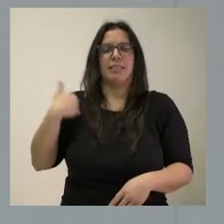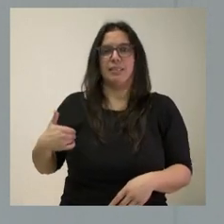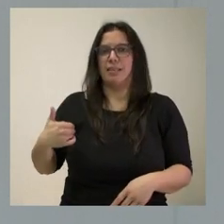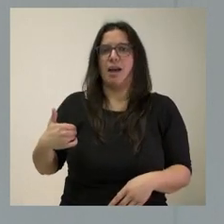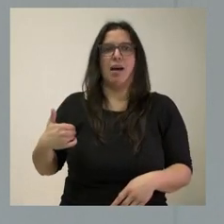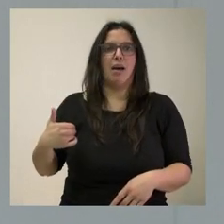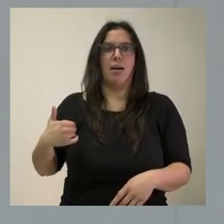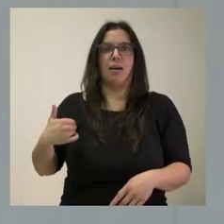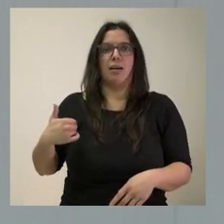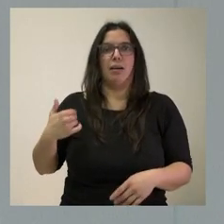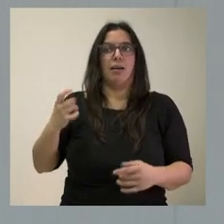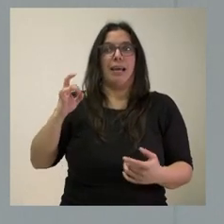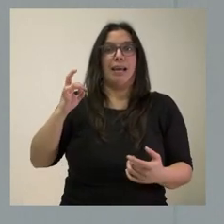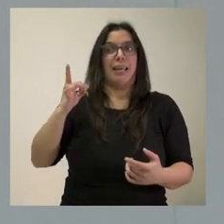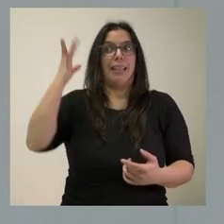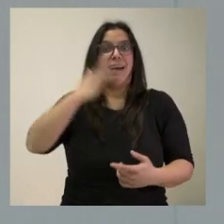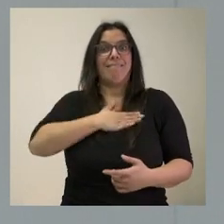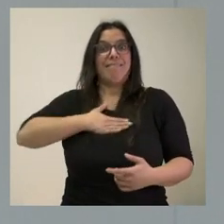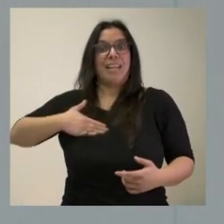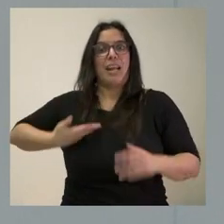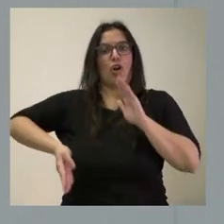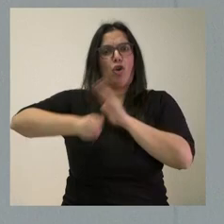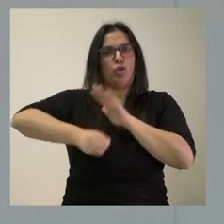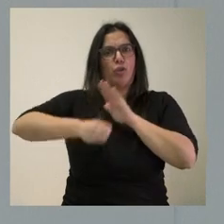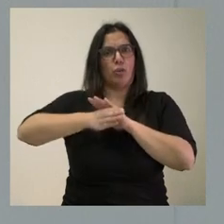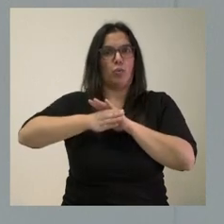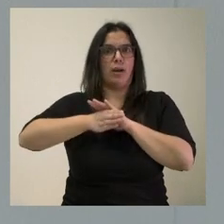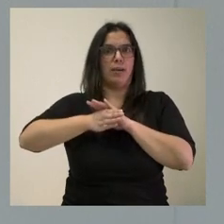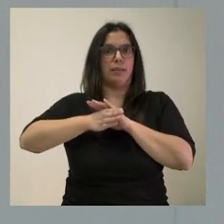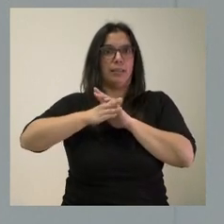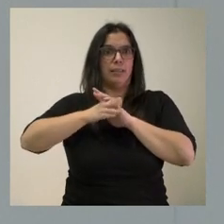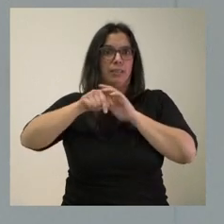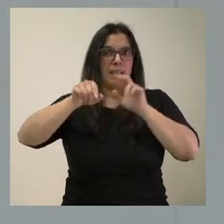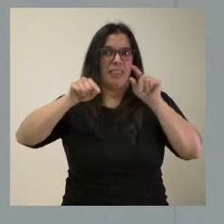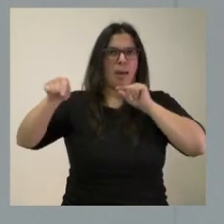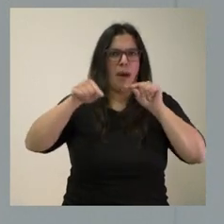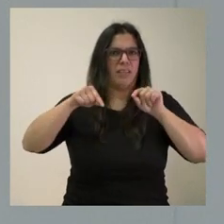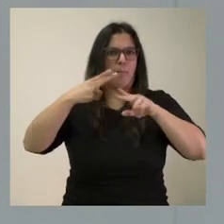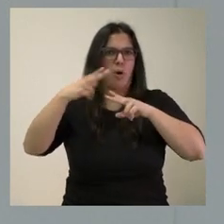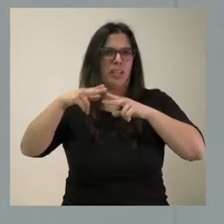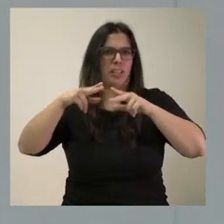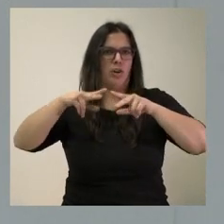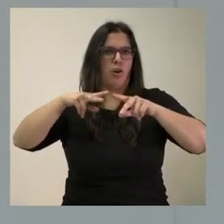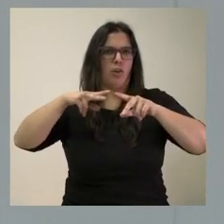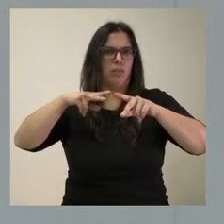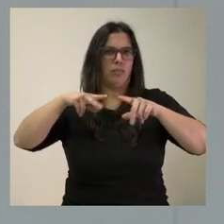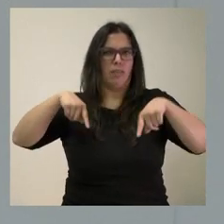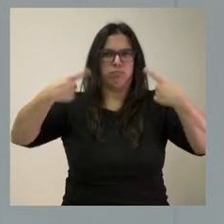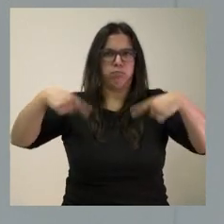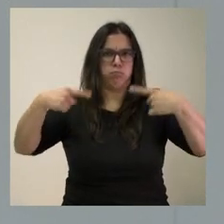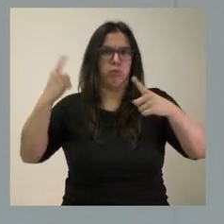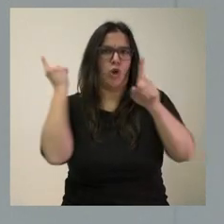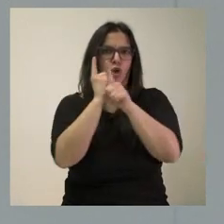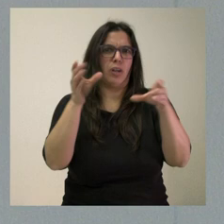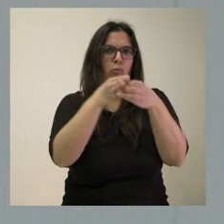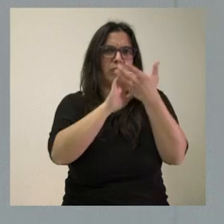cualquier iniciativa de seguir estirando el debate político en torno a este asunto contra la Junta de